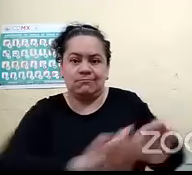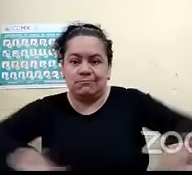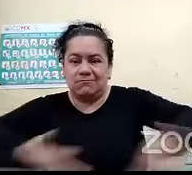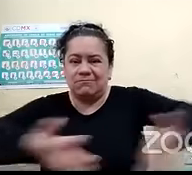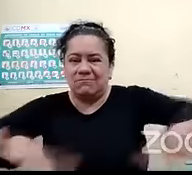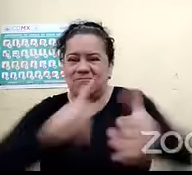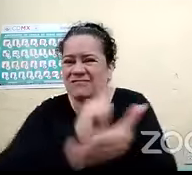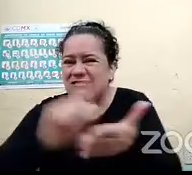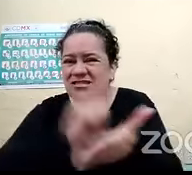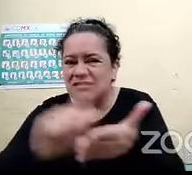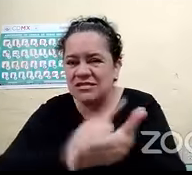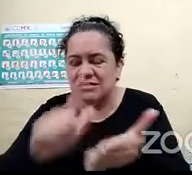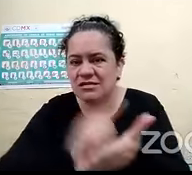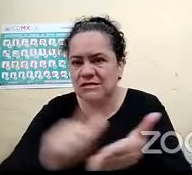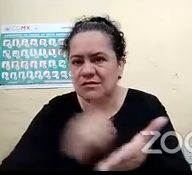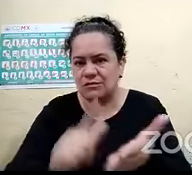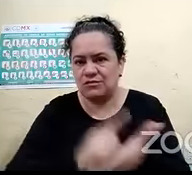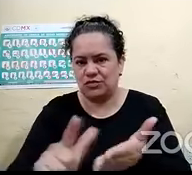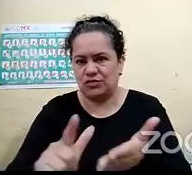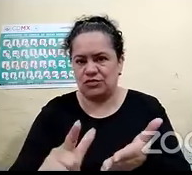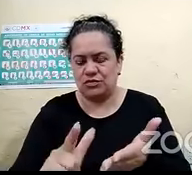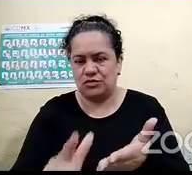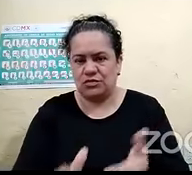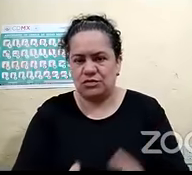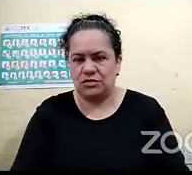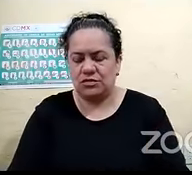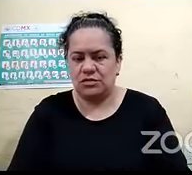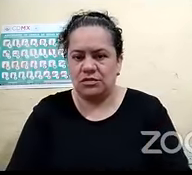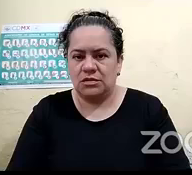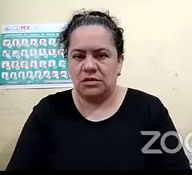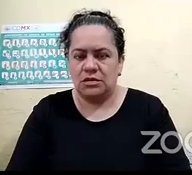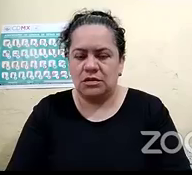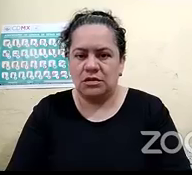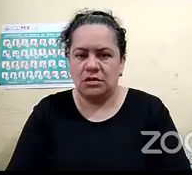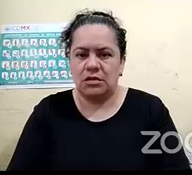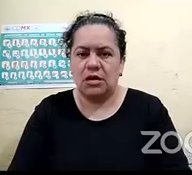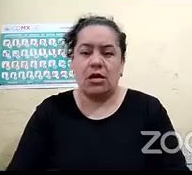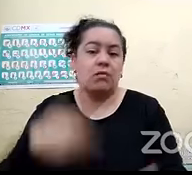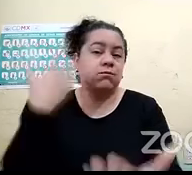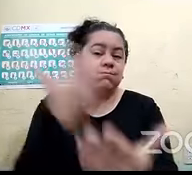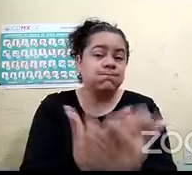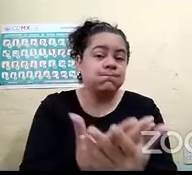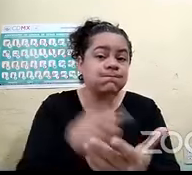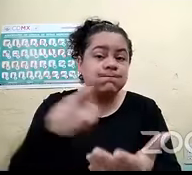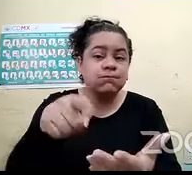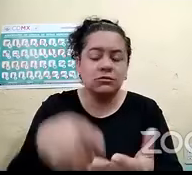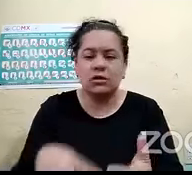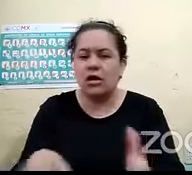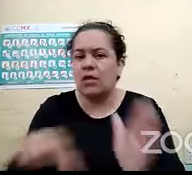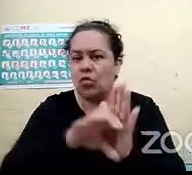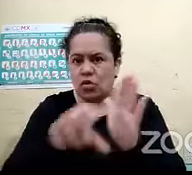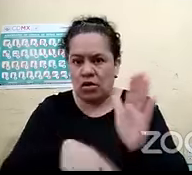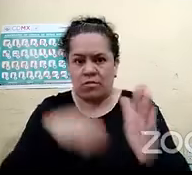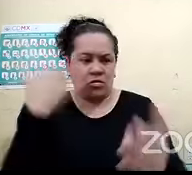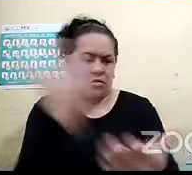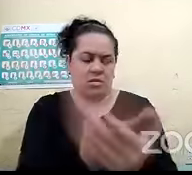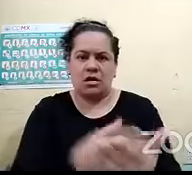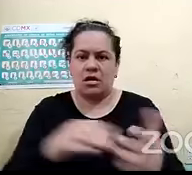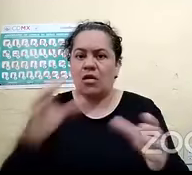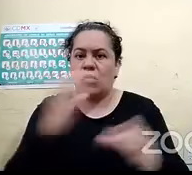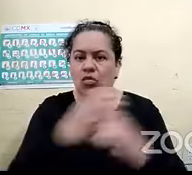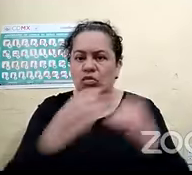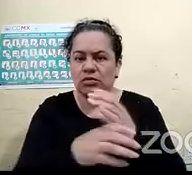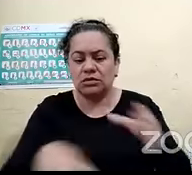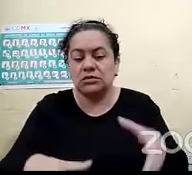ser como un factor para algún accidente y nos ayudan mucho las personas o nos ayudarían mucho